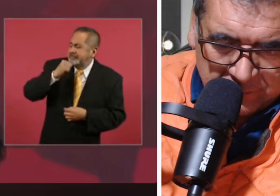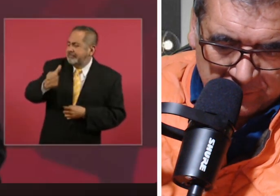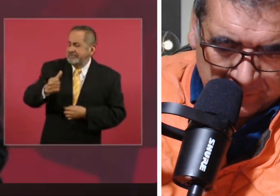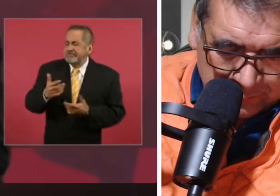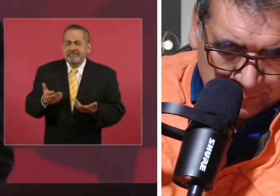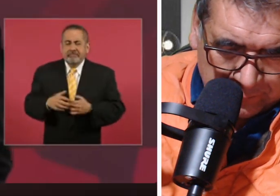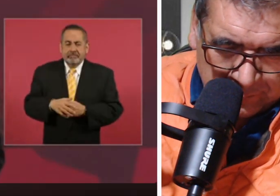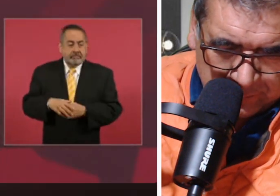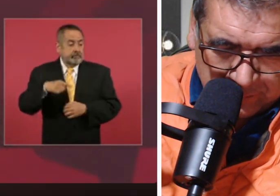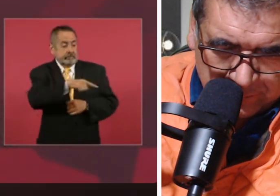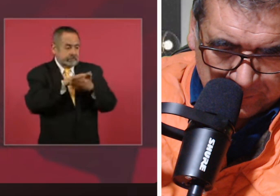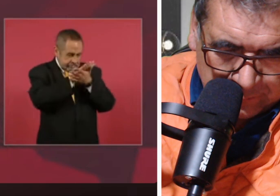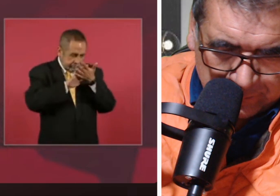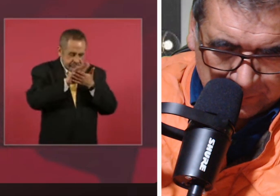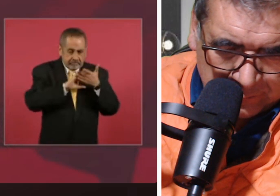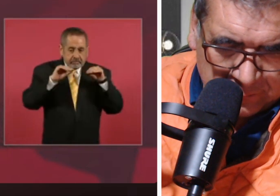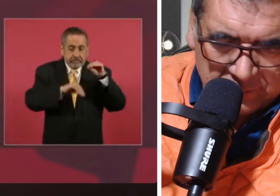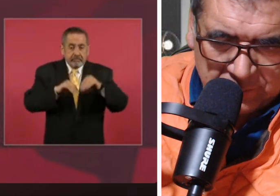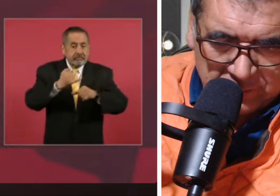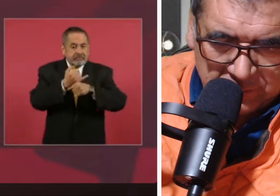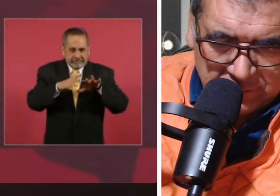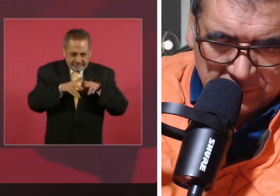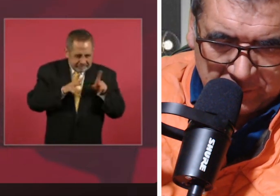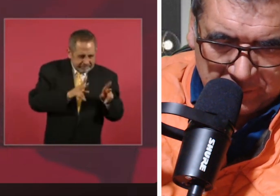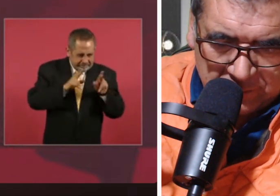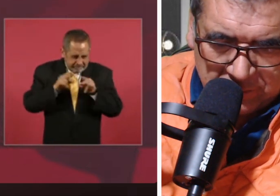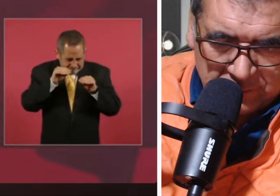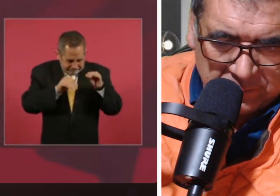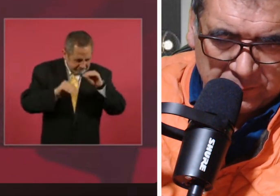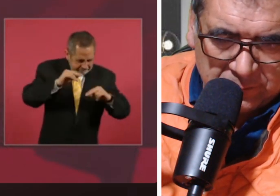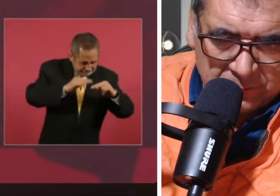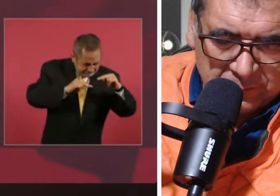Resulta que manipularon mis palabras